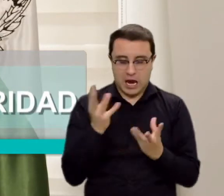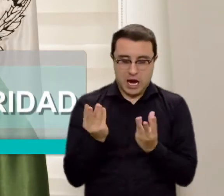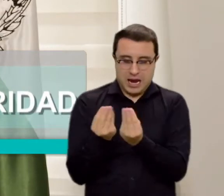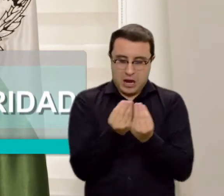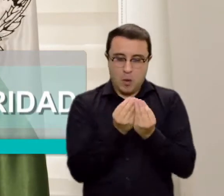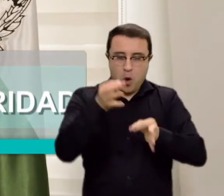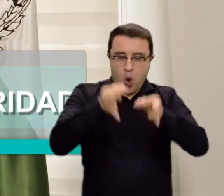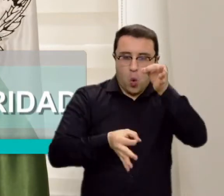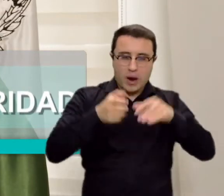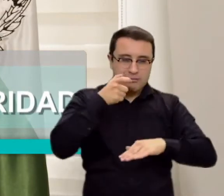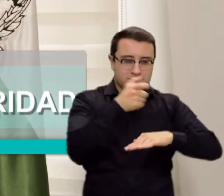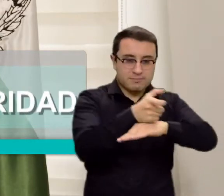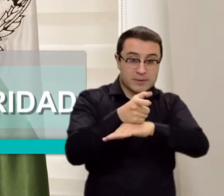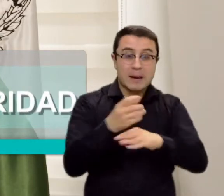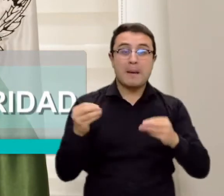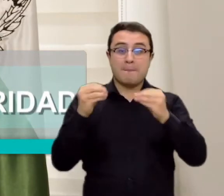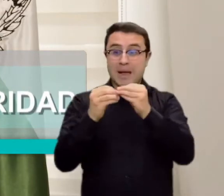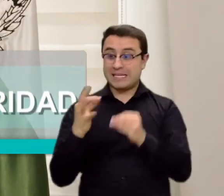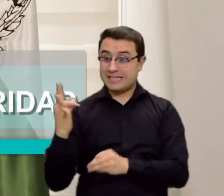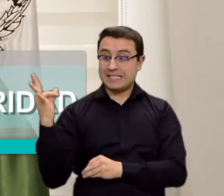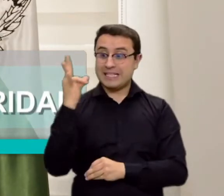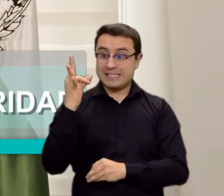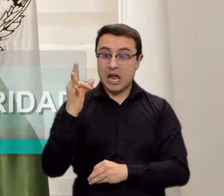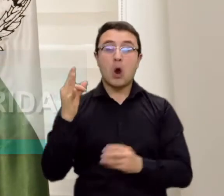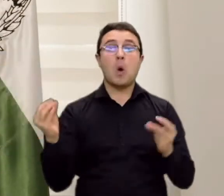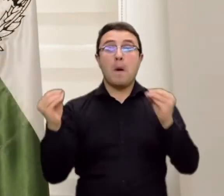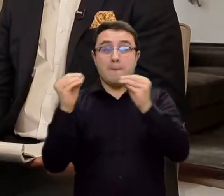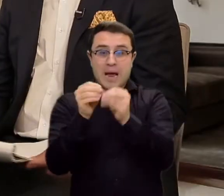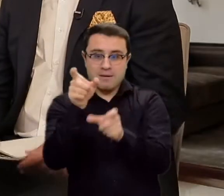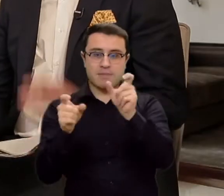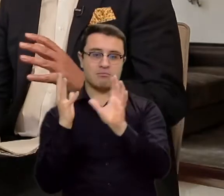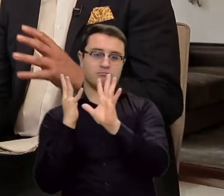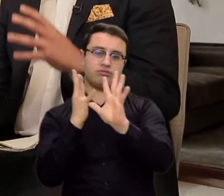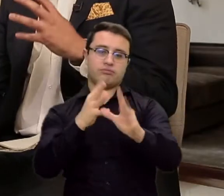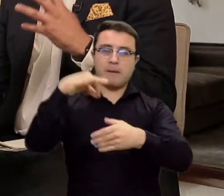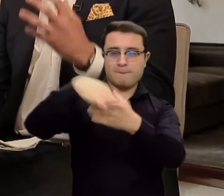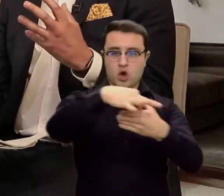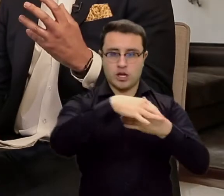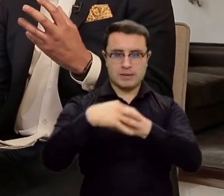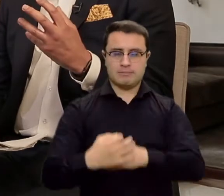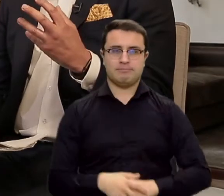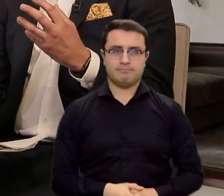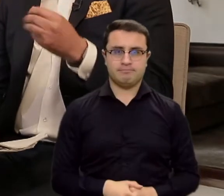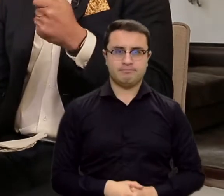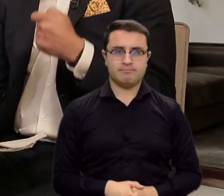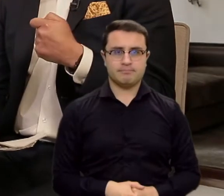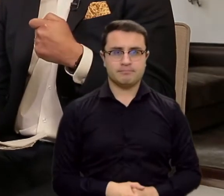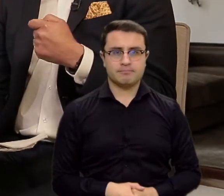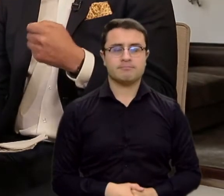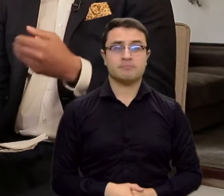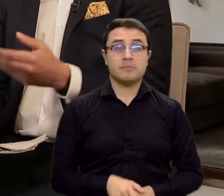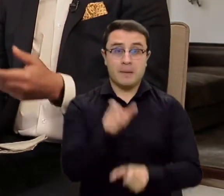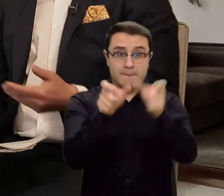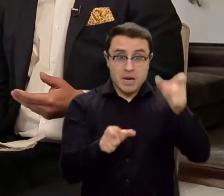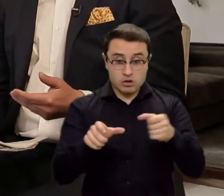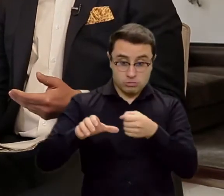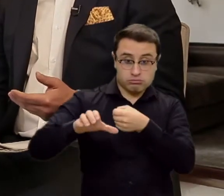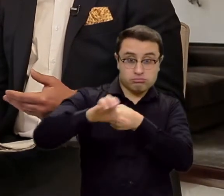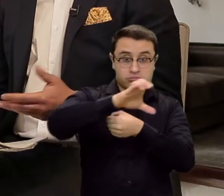para los jurados de votación como para los votantes y testigos electorales. Claro. En la práctica, el ciudadano